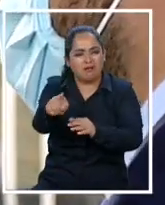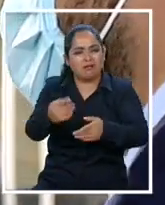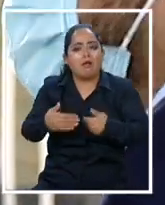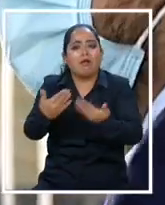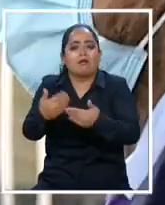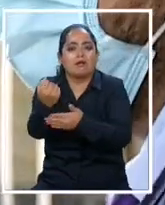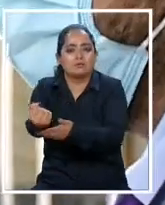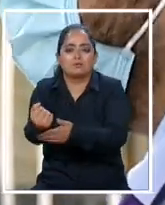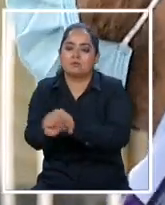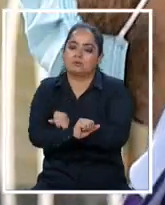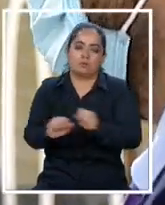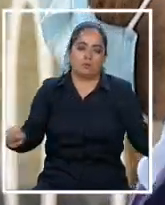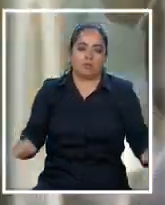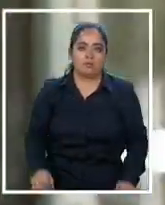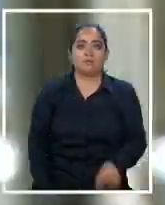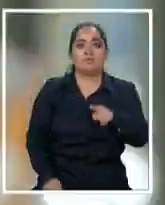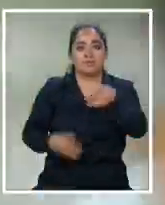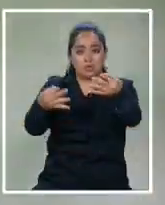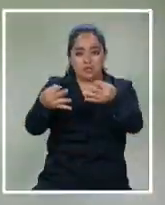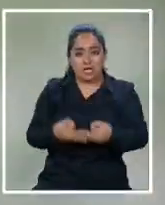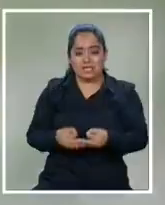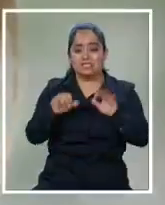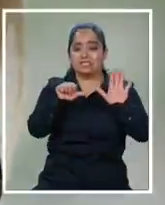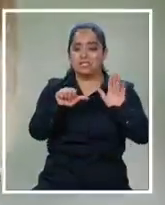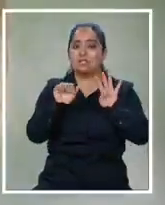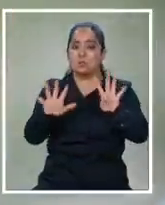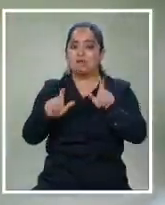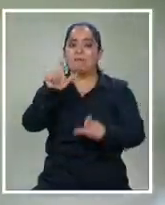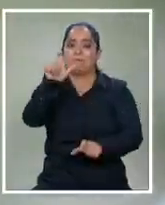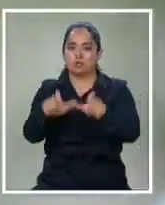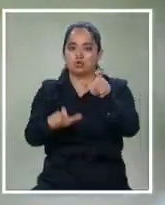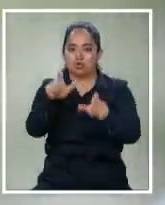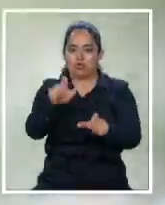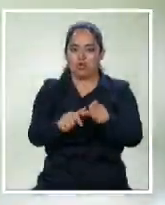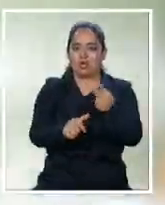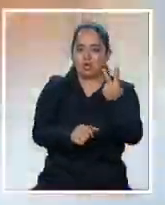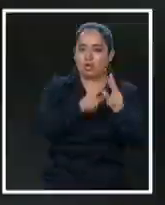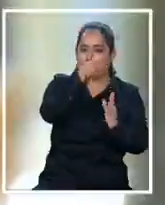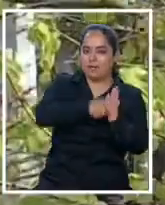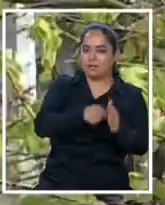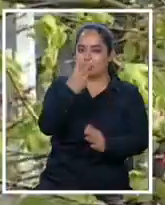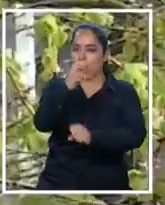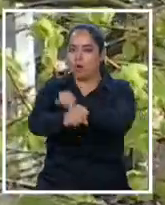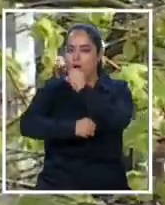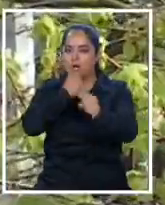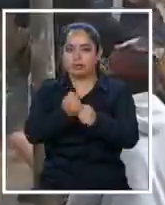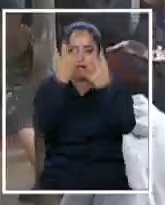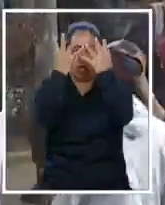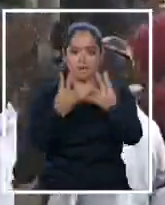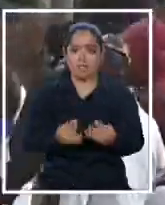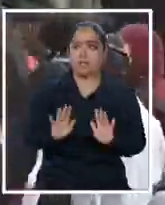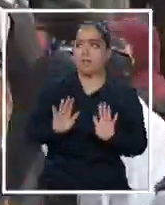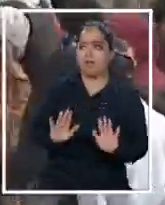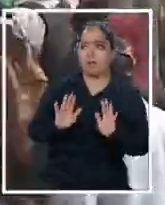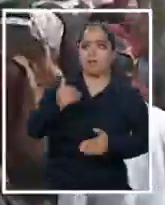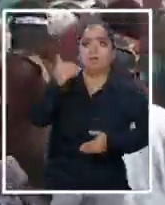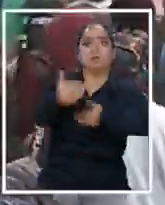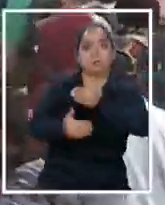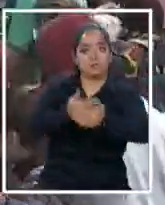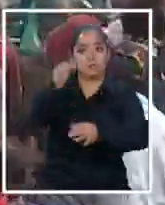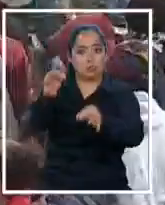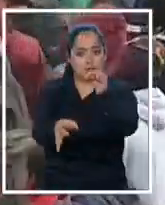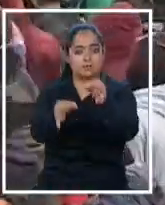presidenta del Senado, son 69 las personas que han pasado entre seis meses y dos años privados de libertad esperando un procesamiento